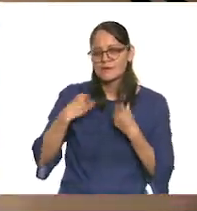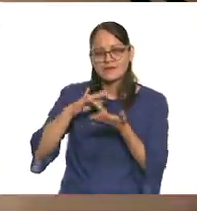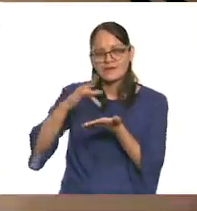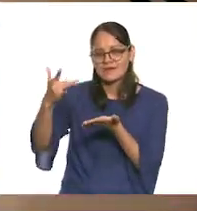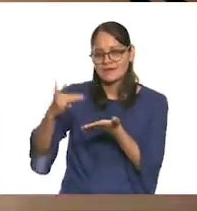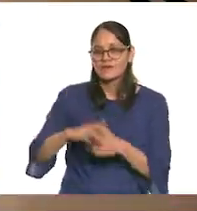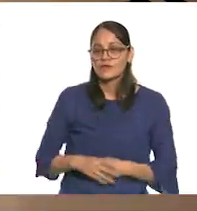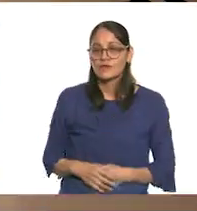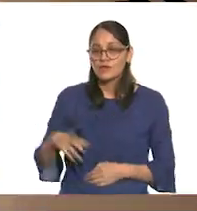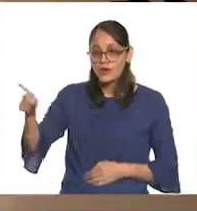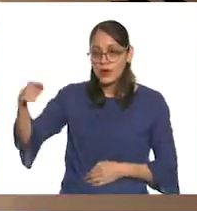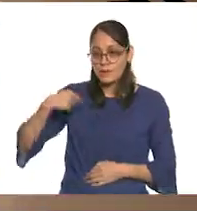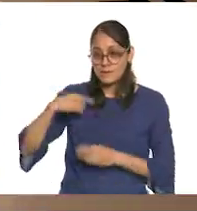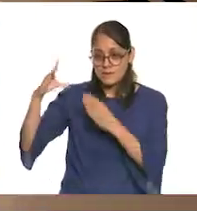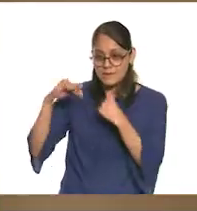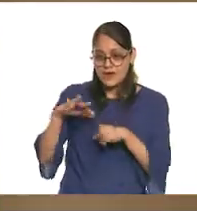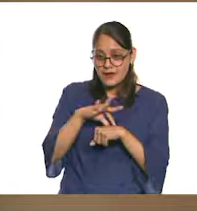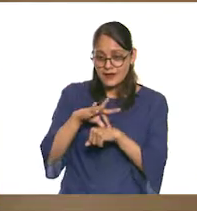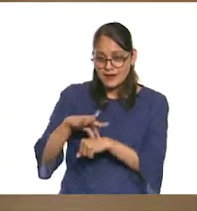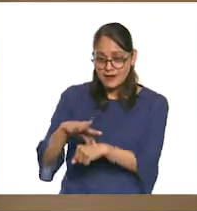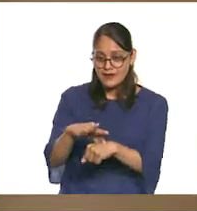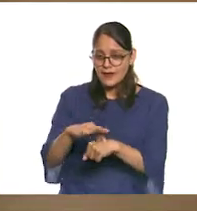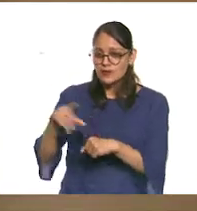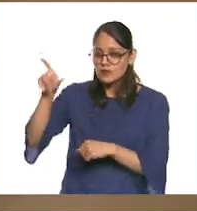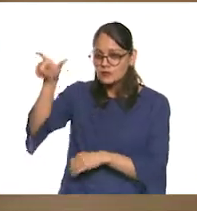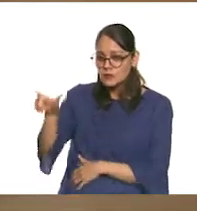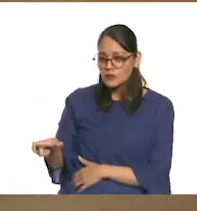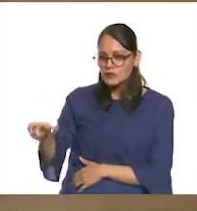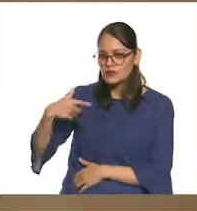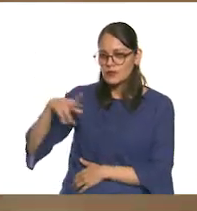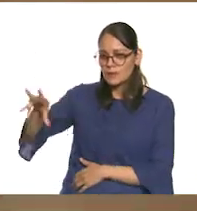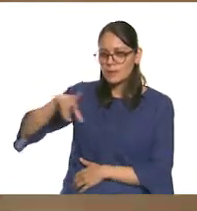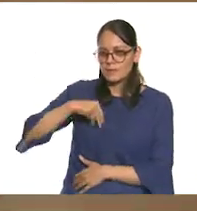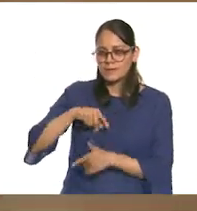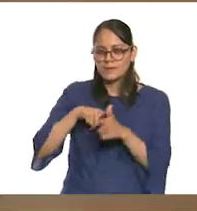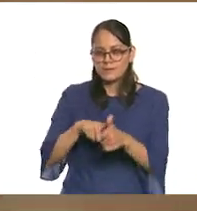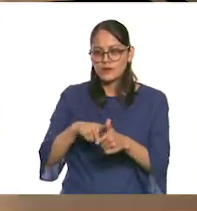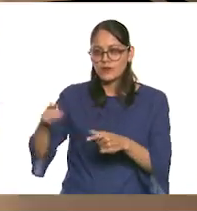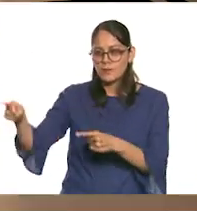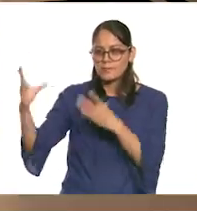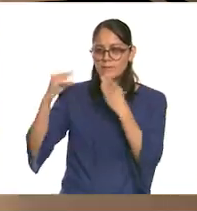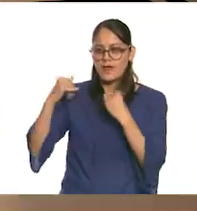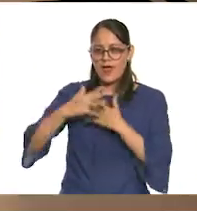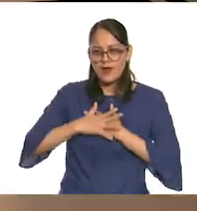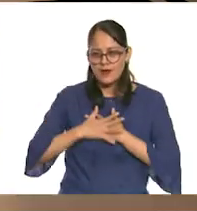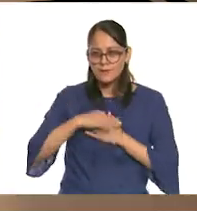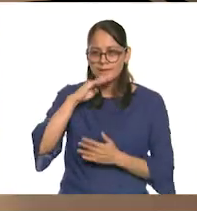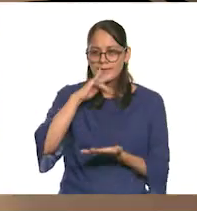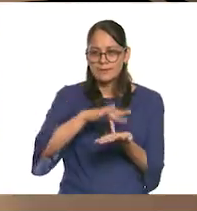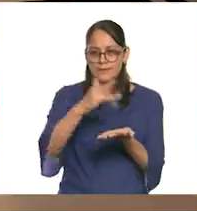mi ejemplo a seguir y cultivar en mí tanto amor. Gracias, mamá.